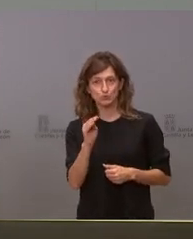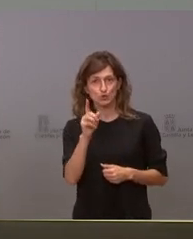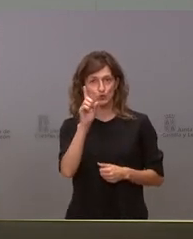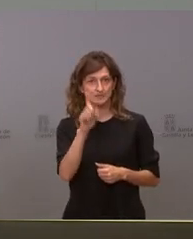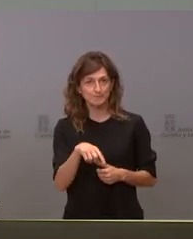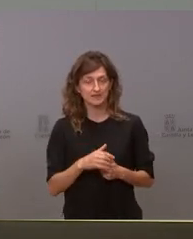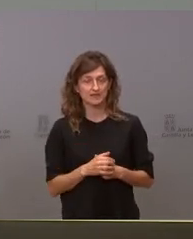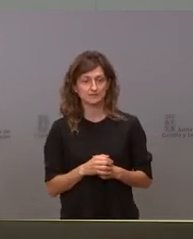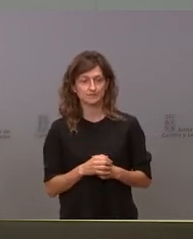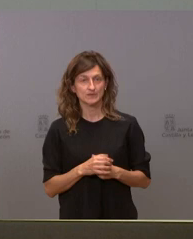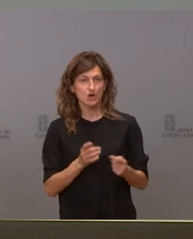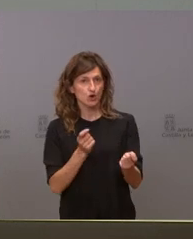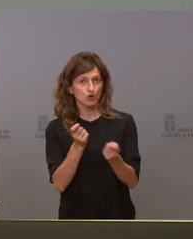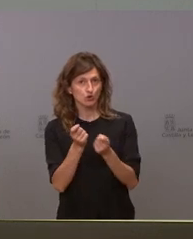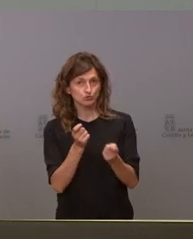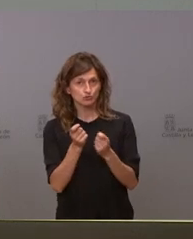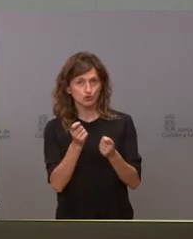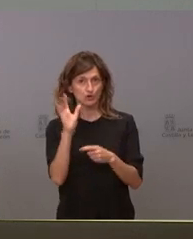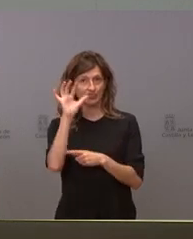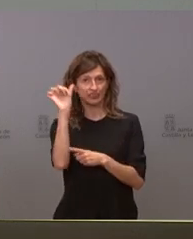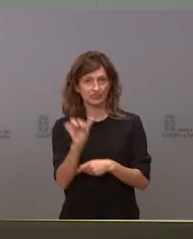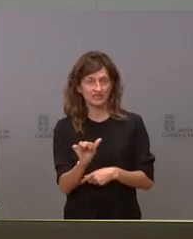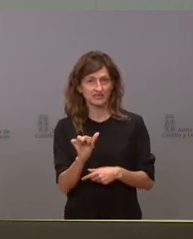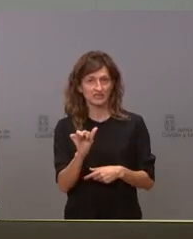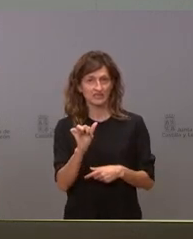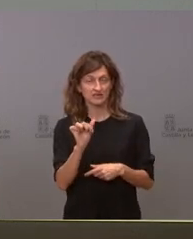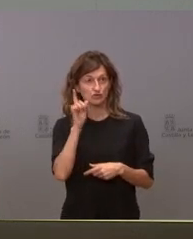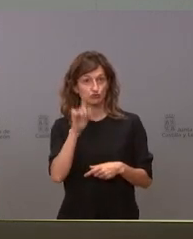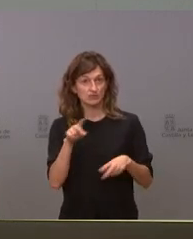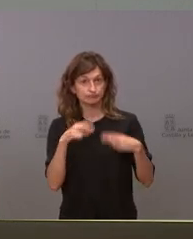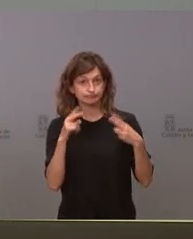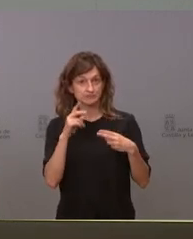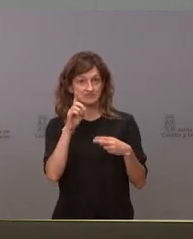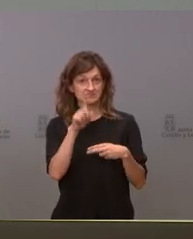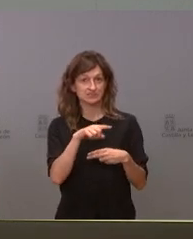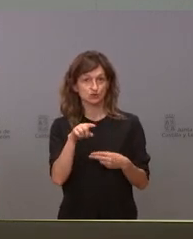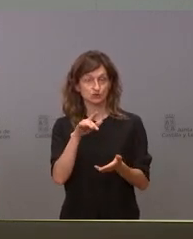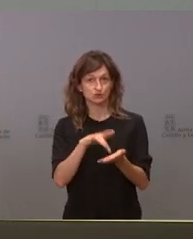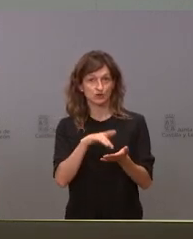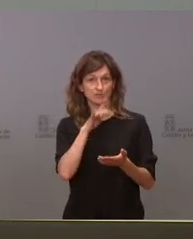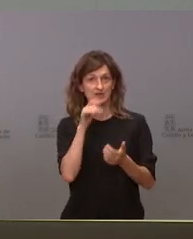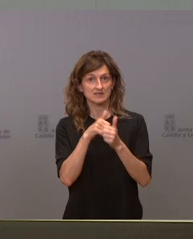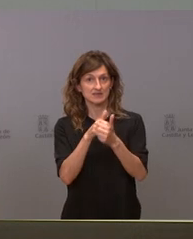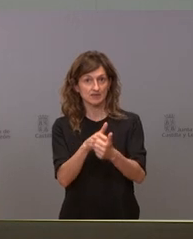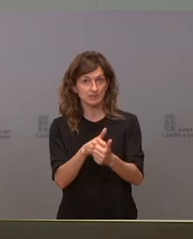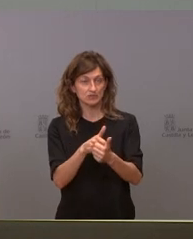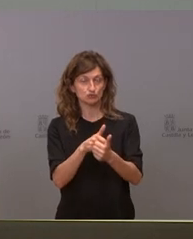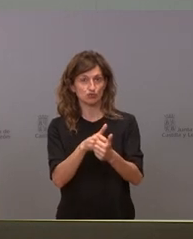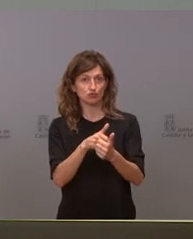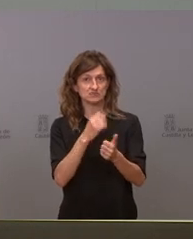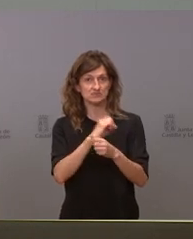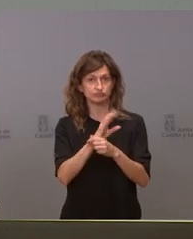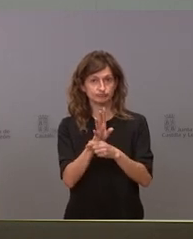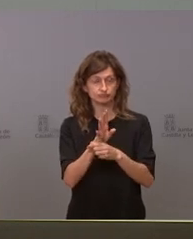controles en los cines y no sé si en restauración a lo mejor también se va a aplicar para hacer seguimiento de posibles